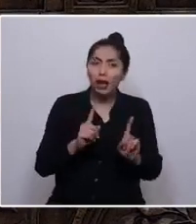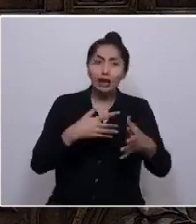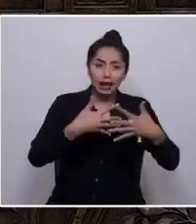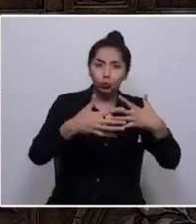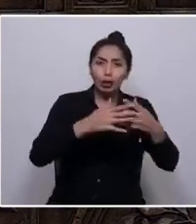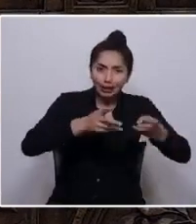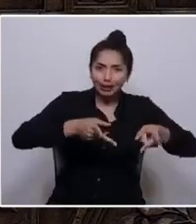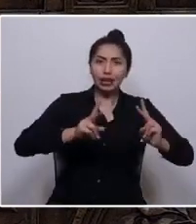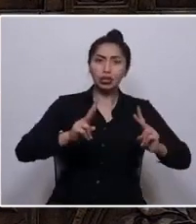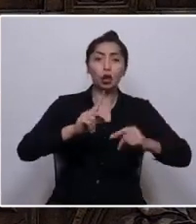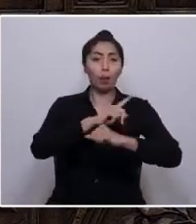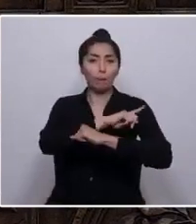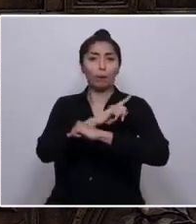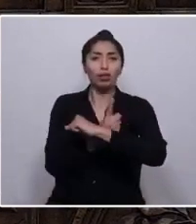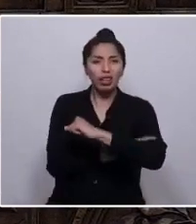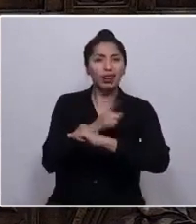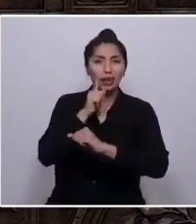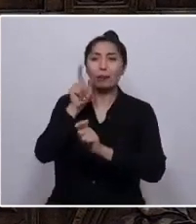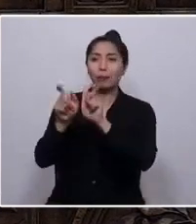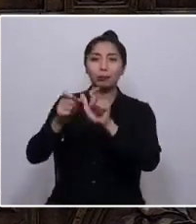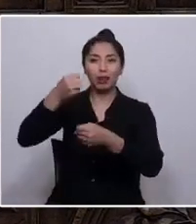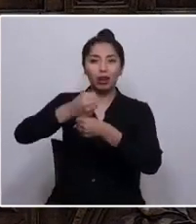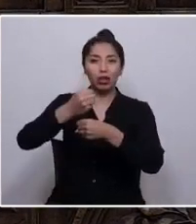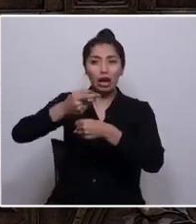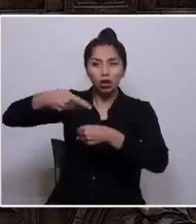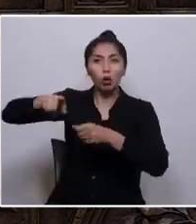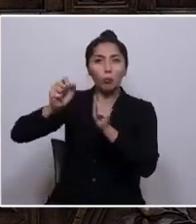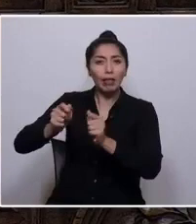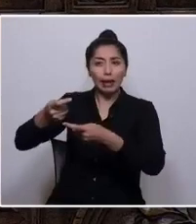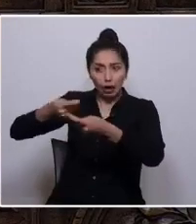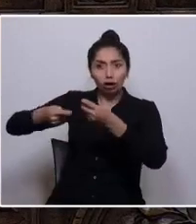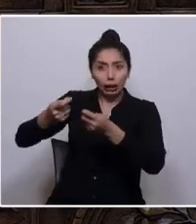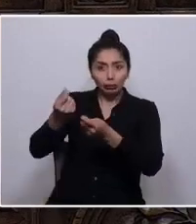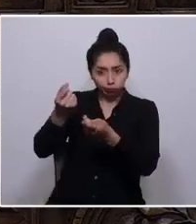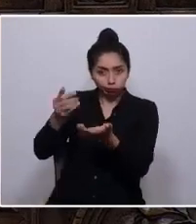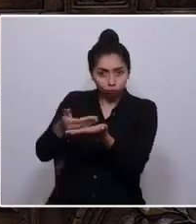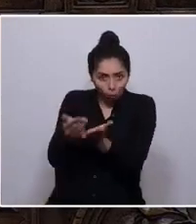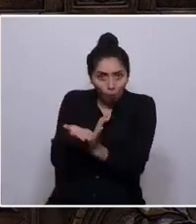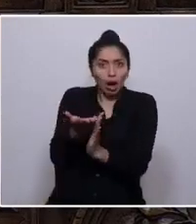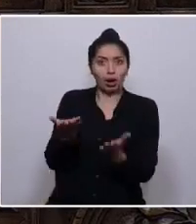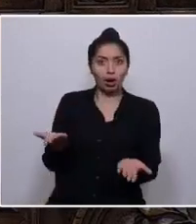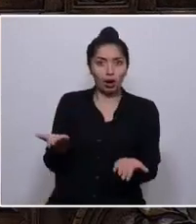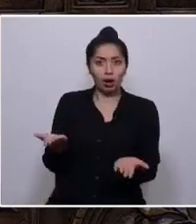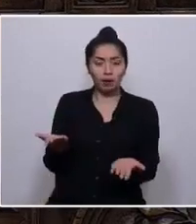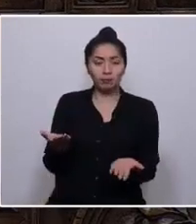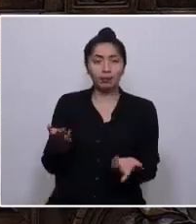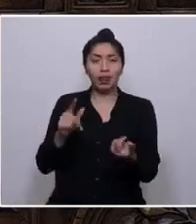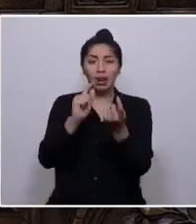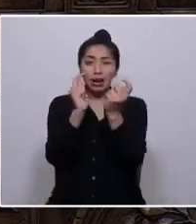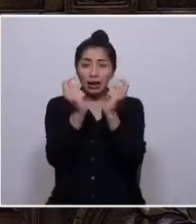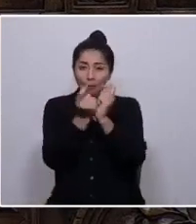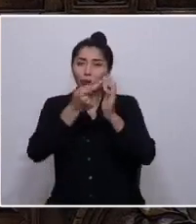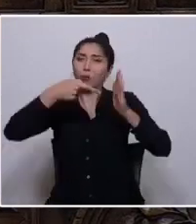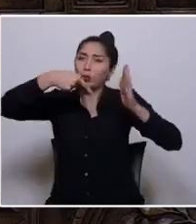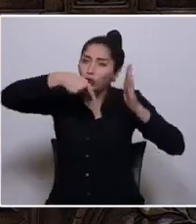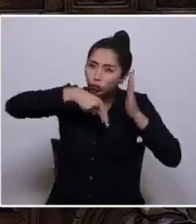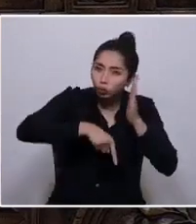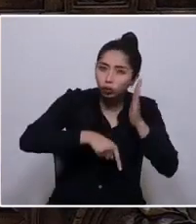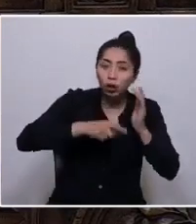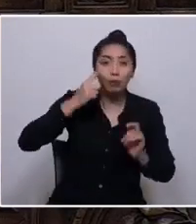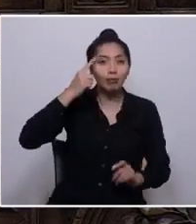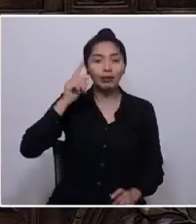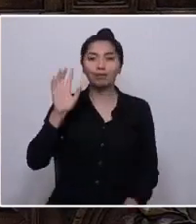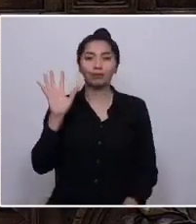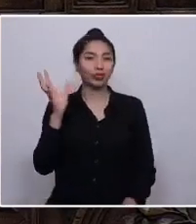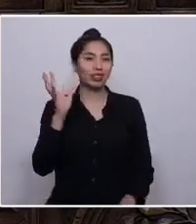poder para las y los trabajadores de negociar por rama y más. Cambios que son profundos pero que no se entienden o no son